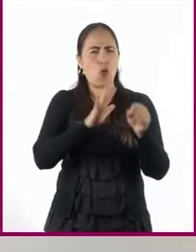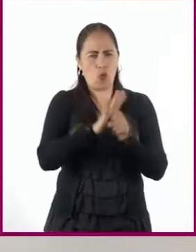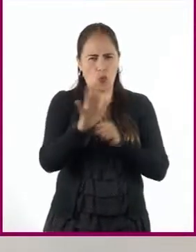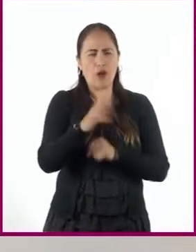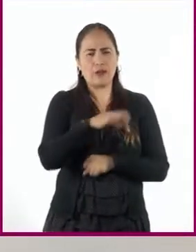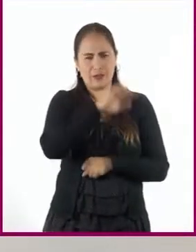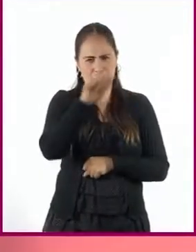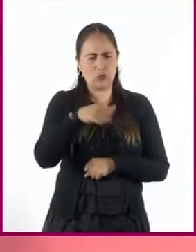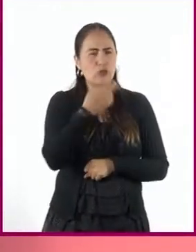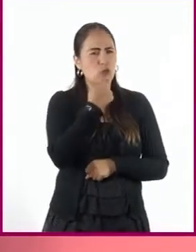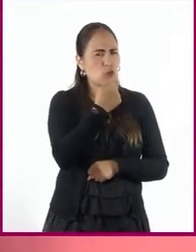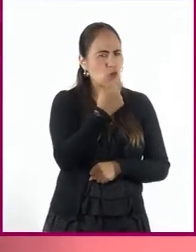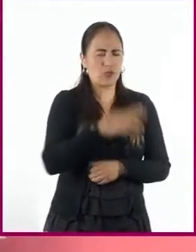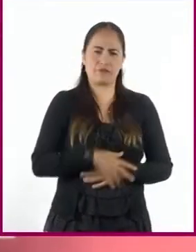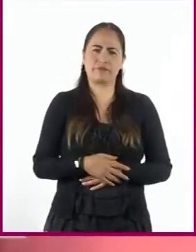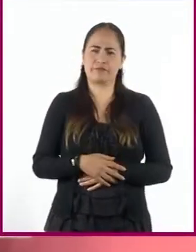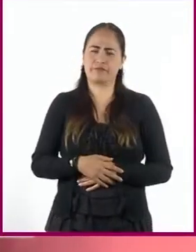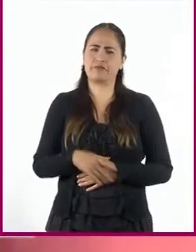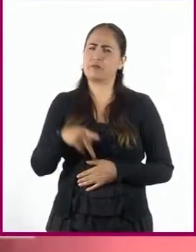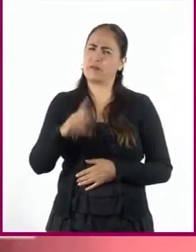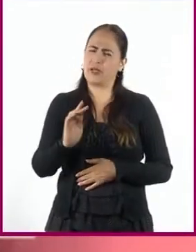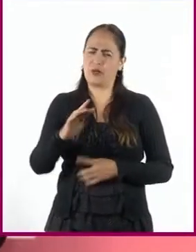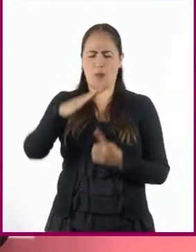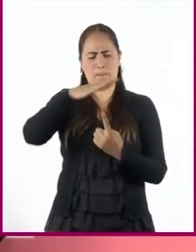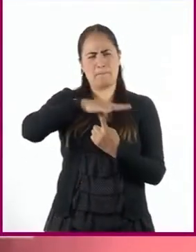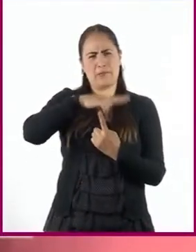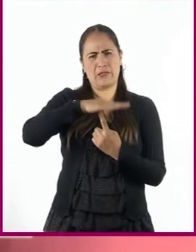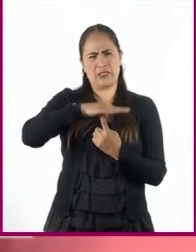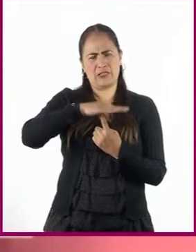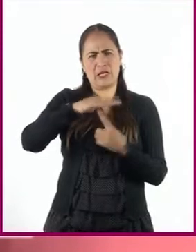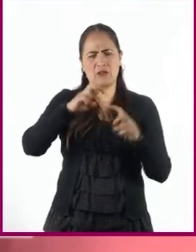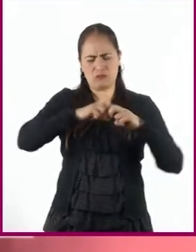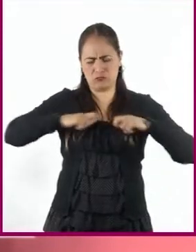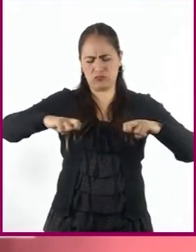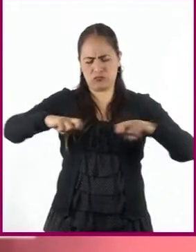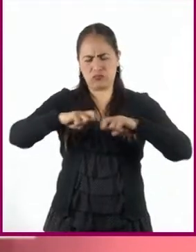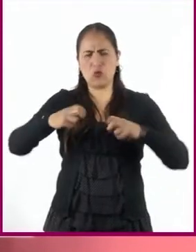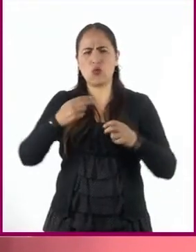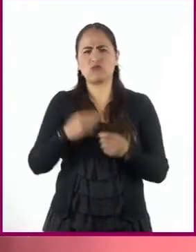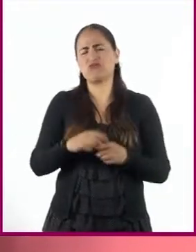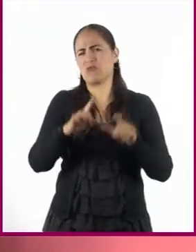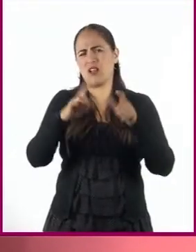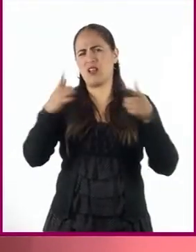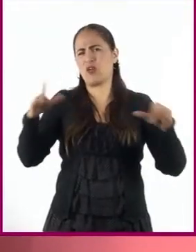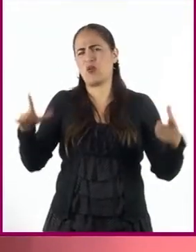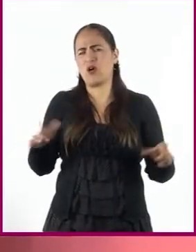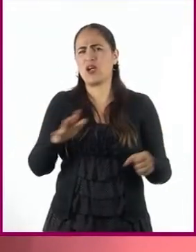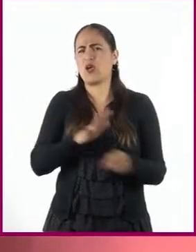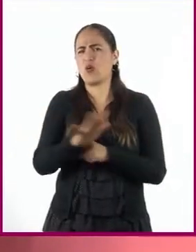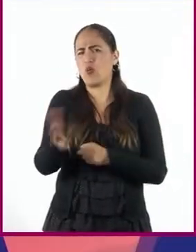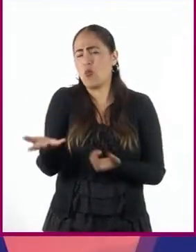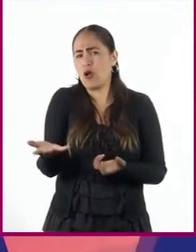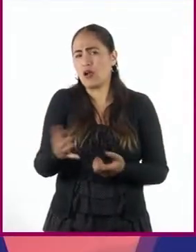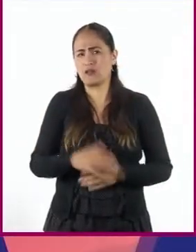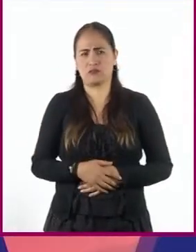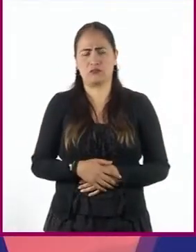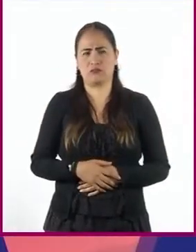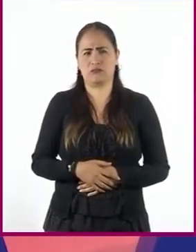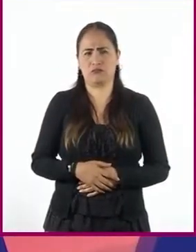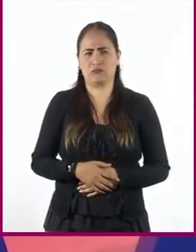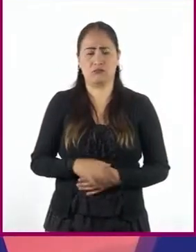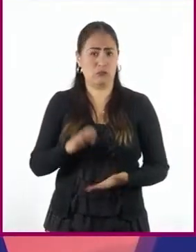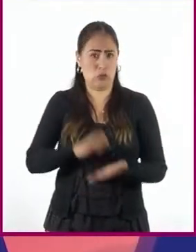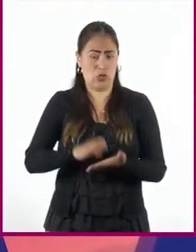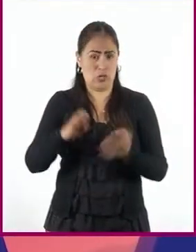de lenguaje se usa en una mesa redonda, profesor? ¿Es como en las exposiciones? No